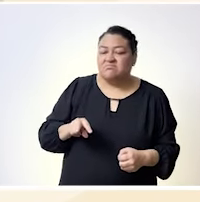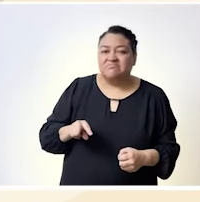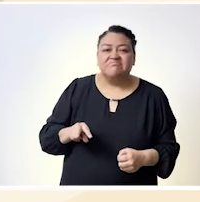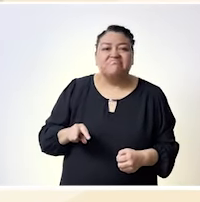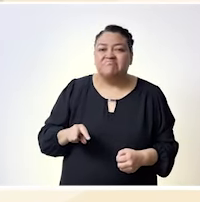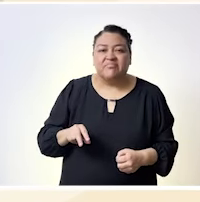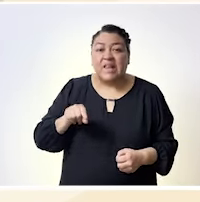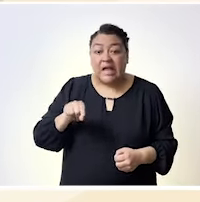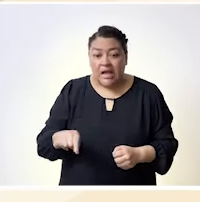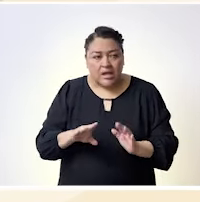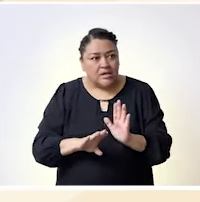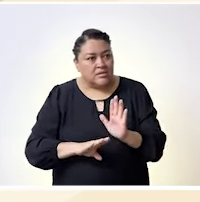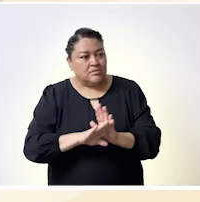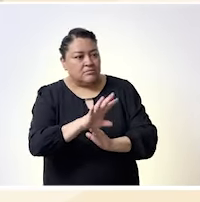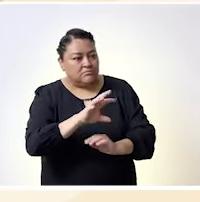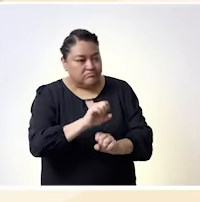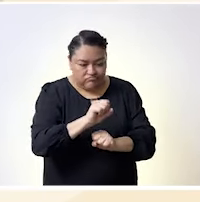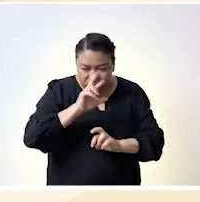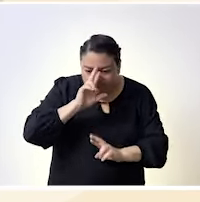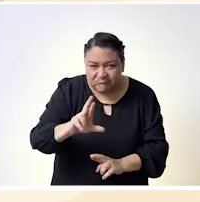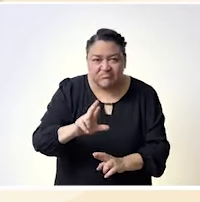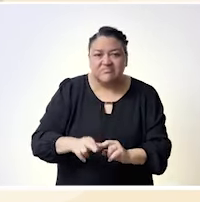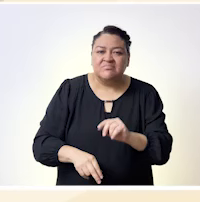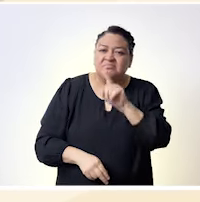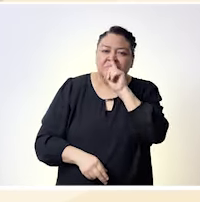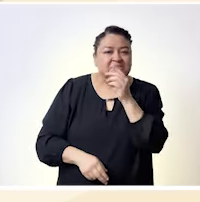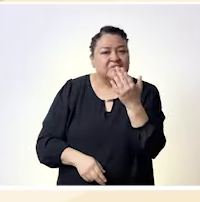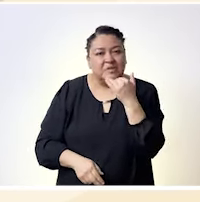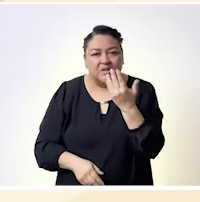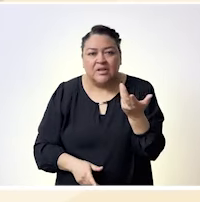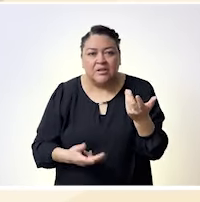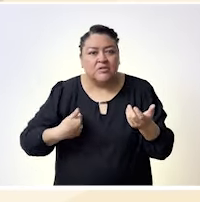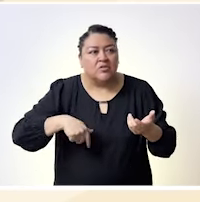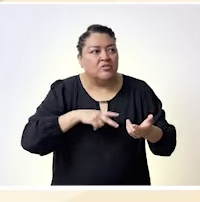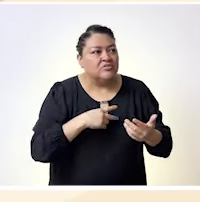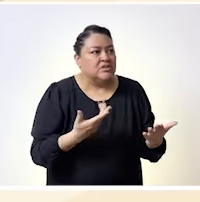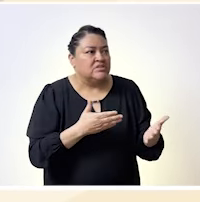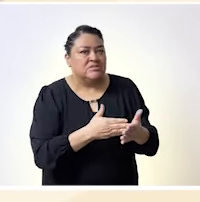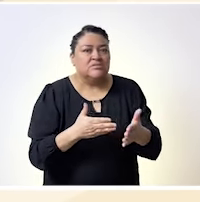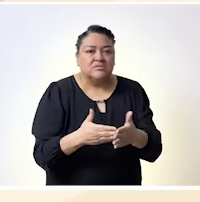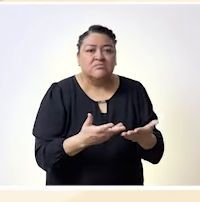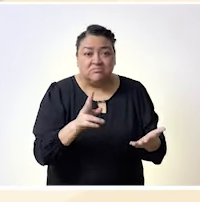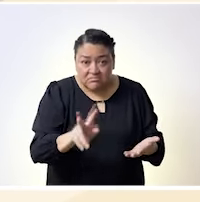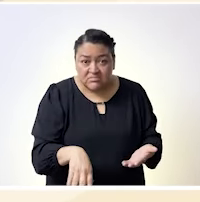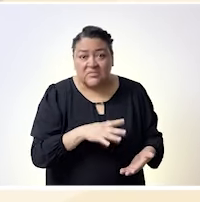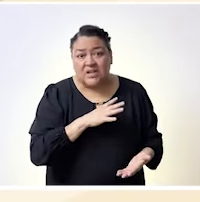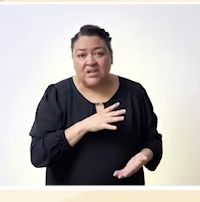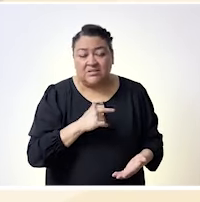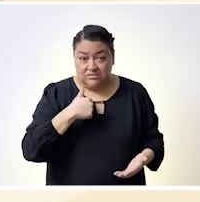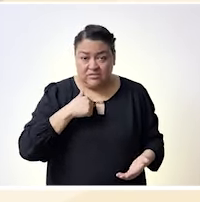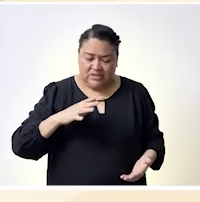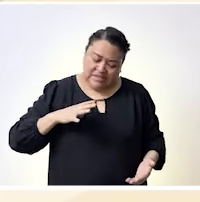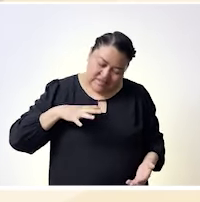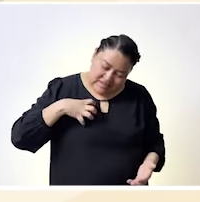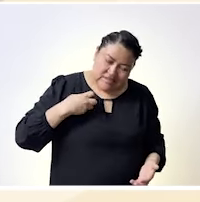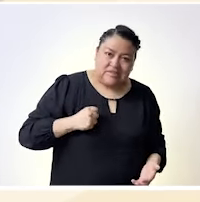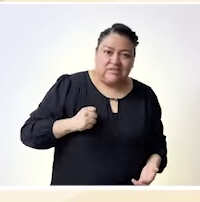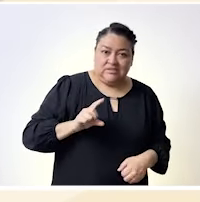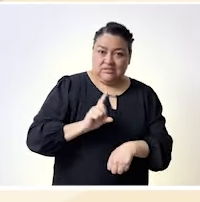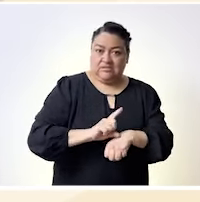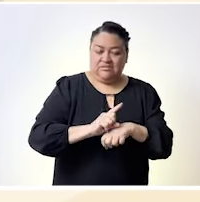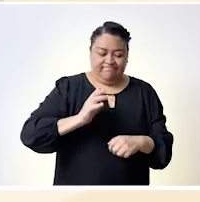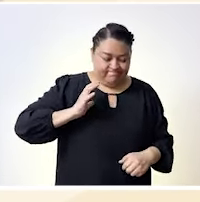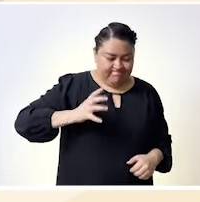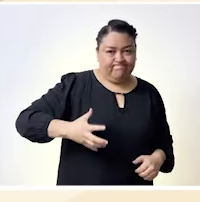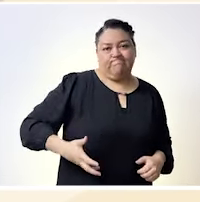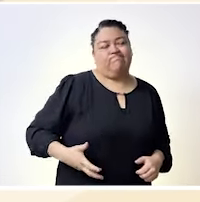desconocimiento e invisibilización de cualquier capacidad y habilidad para tomar decisiones y